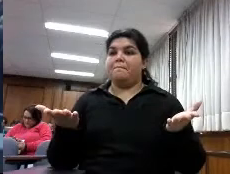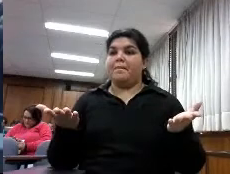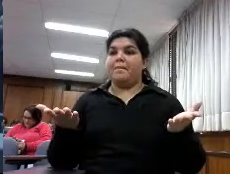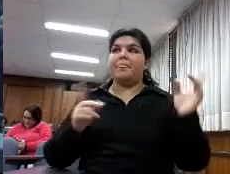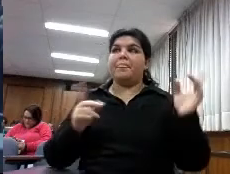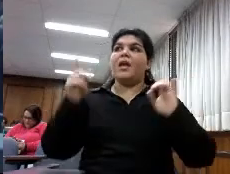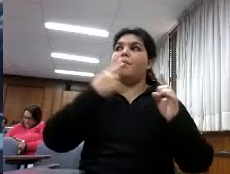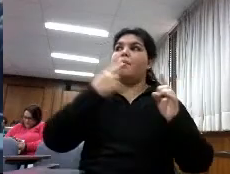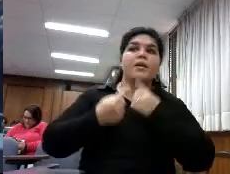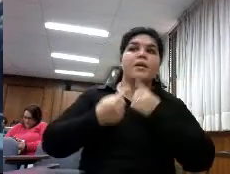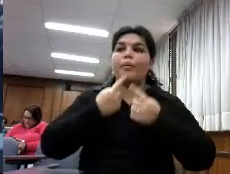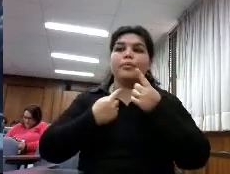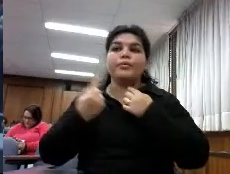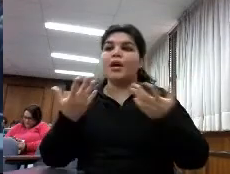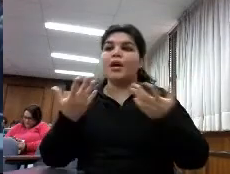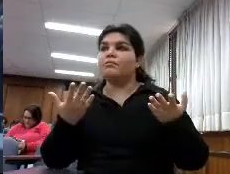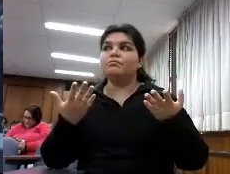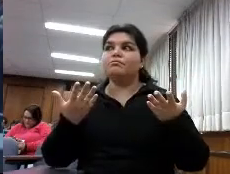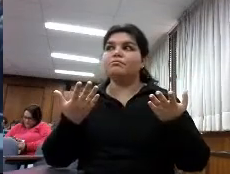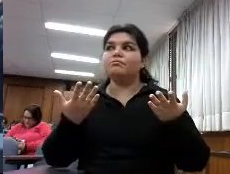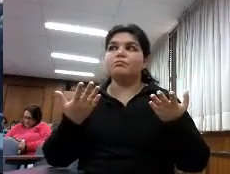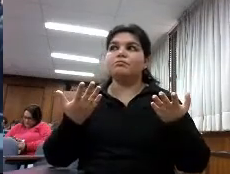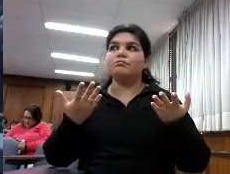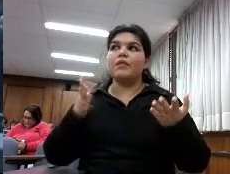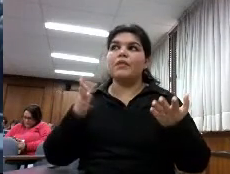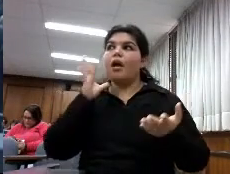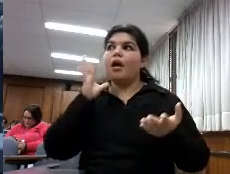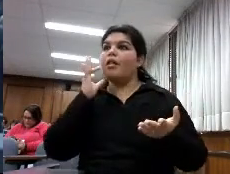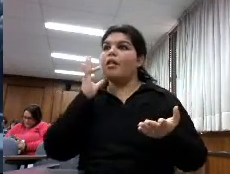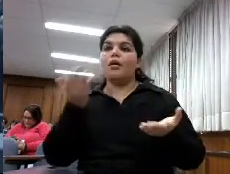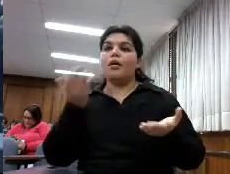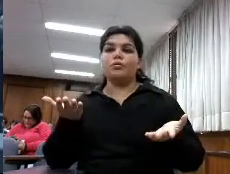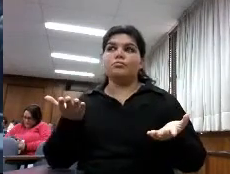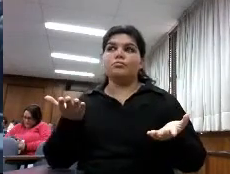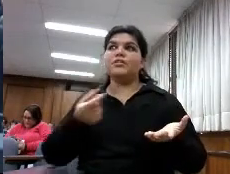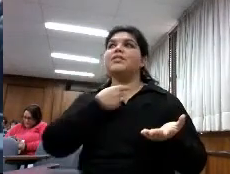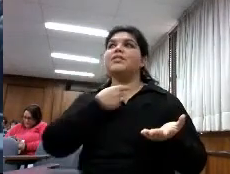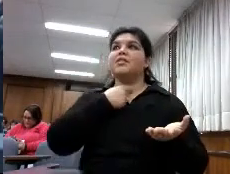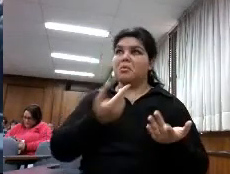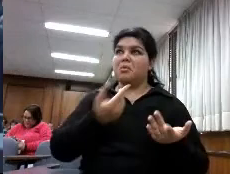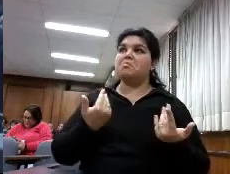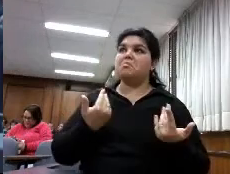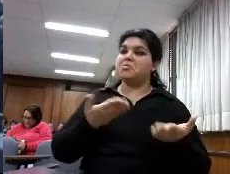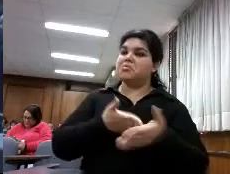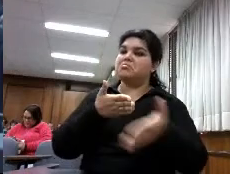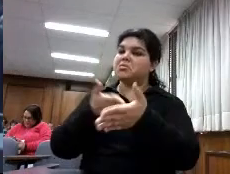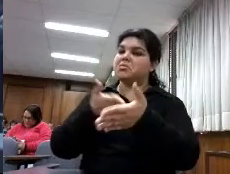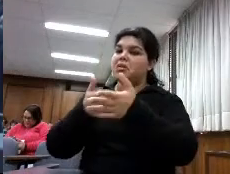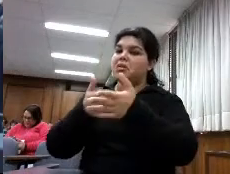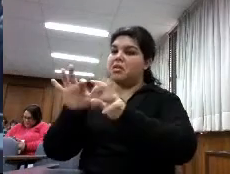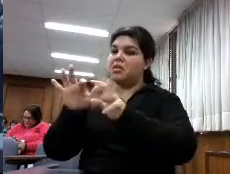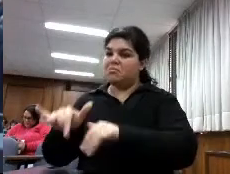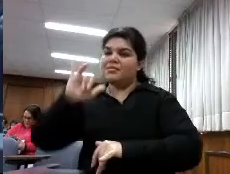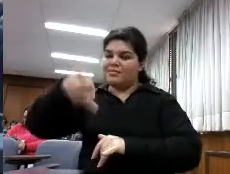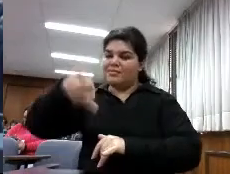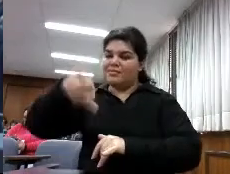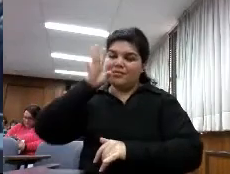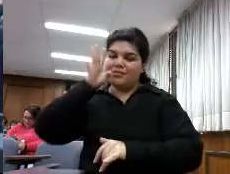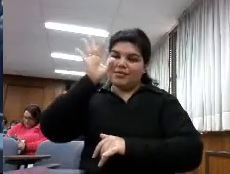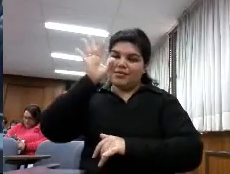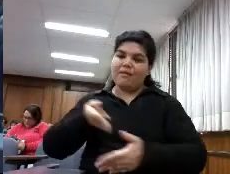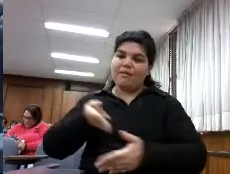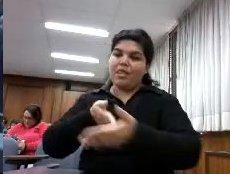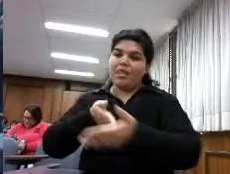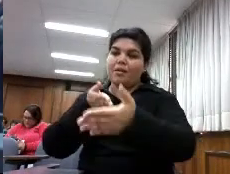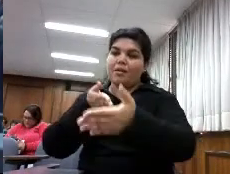pregunta a este estudio es un estudio como os digo global tiene sus limitaciones pero permitirá también a